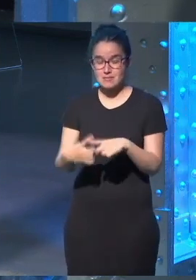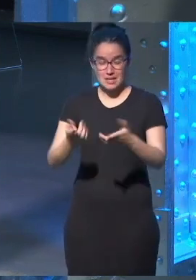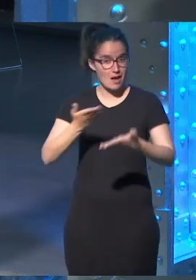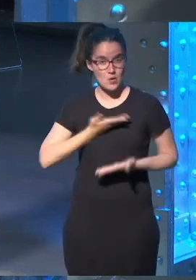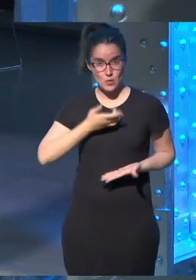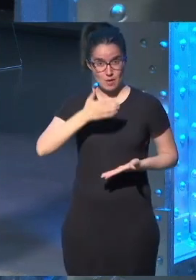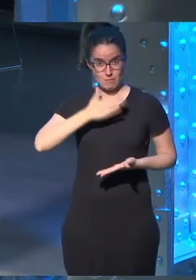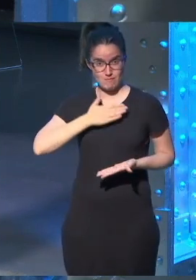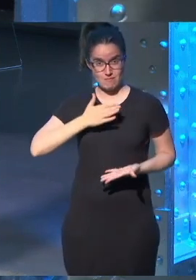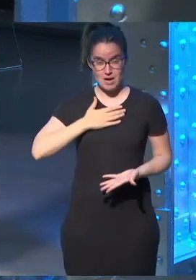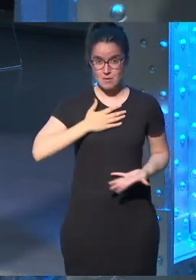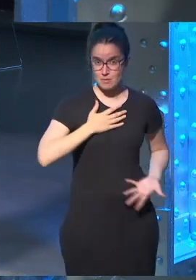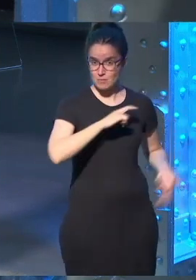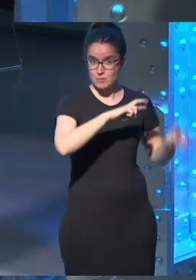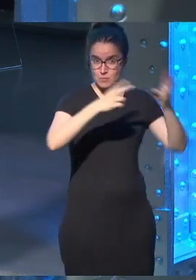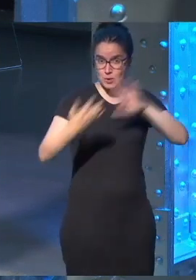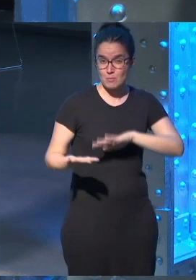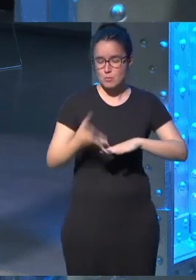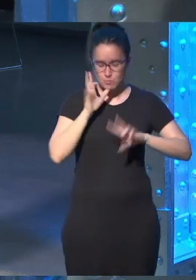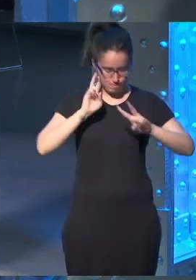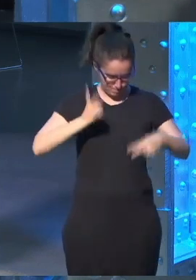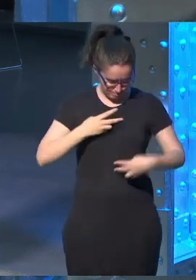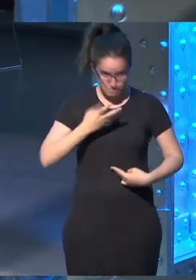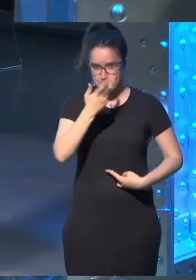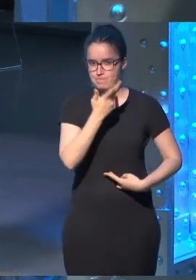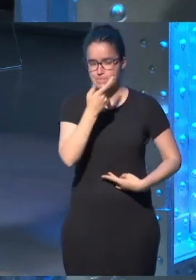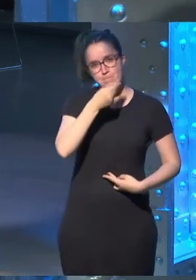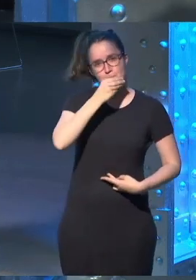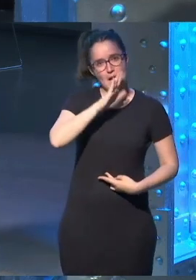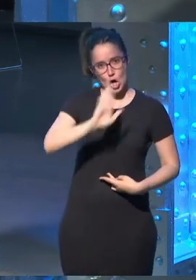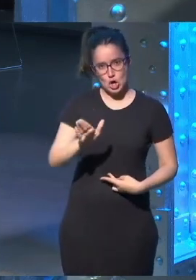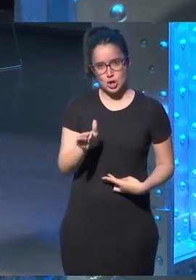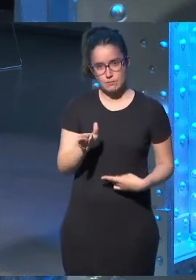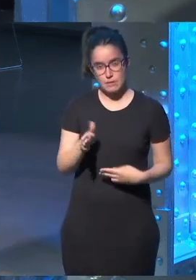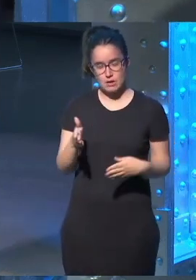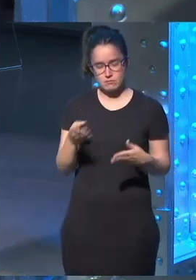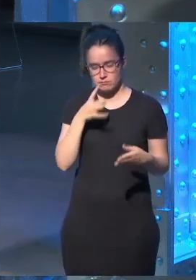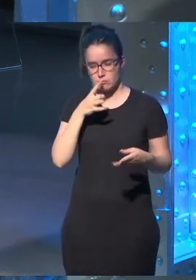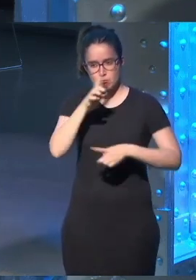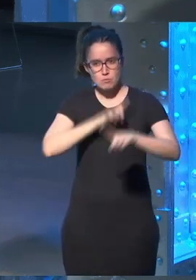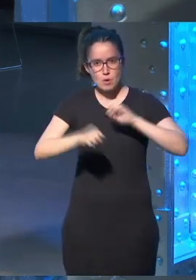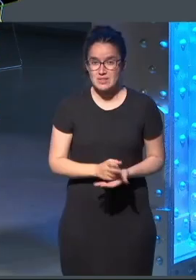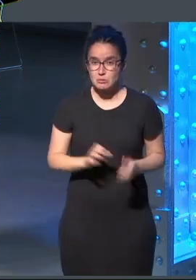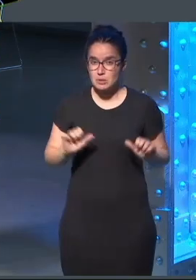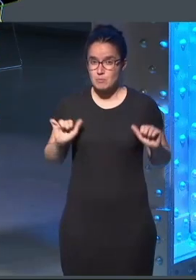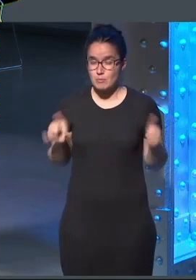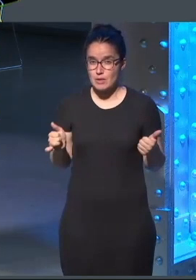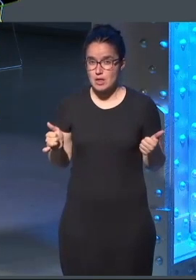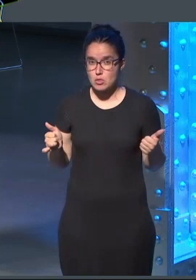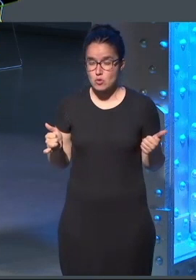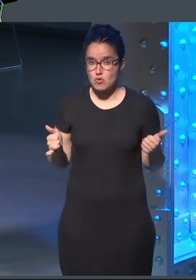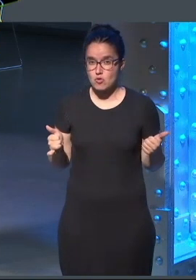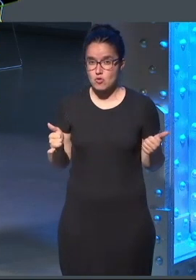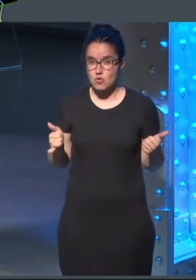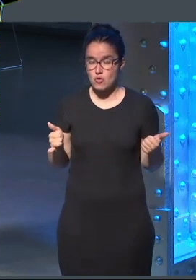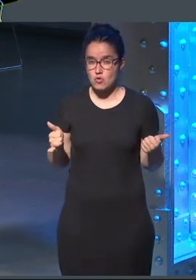ti mismo, a transformarte a ti mismo porque te ayuda a conocerte mejor, porque te ayuda a anticiparte a problemas que puedas tener. Y yo creo que el